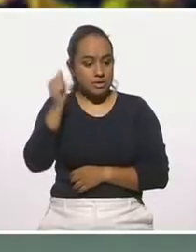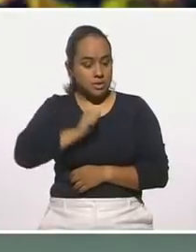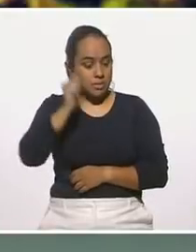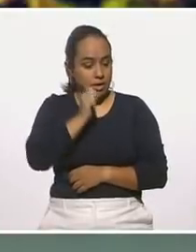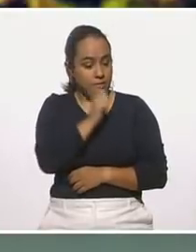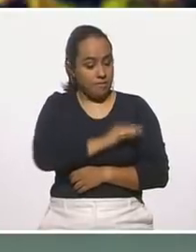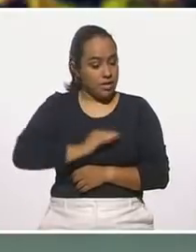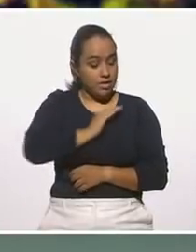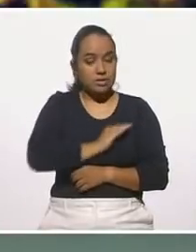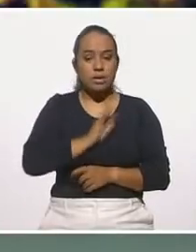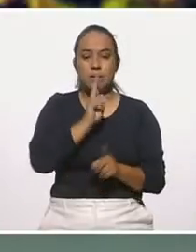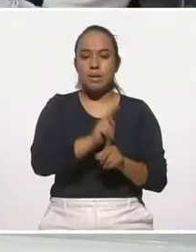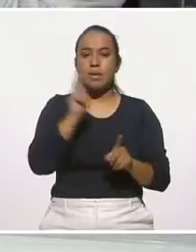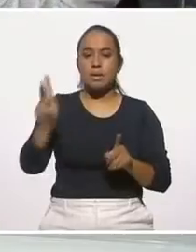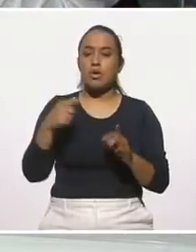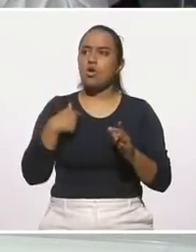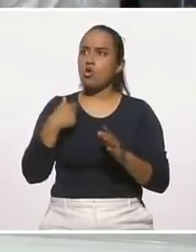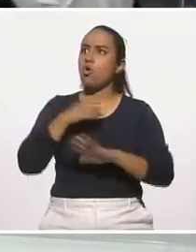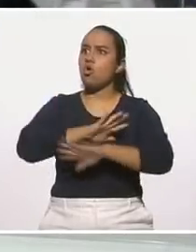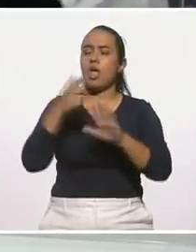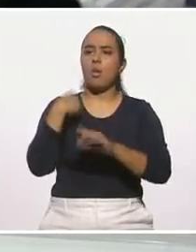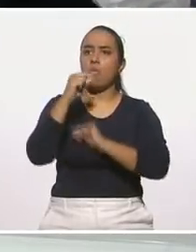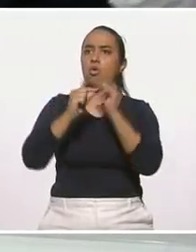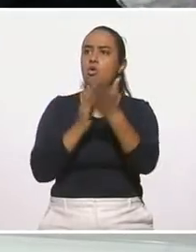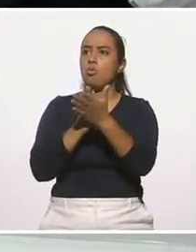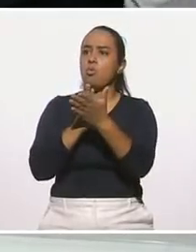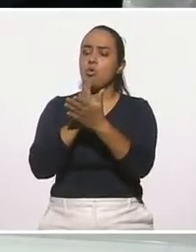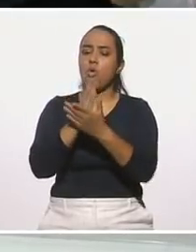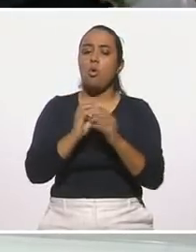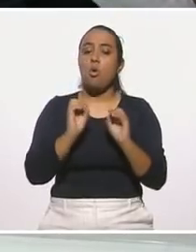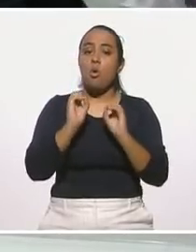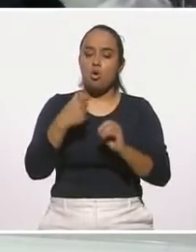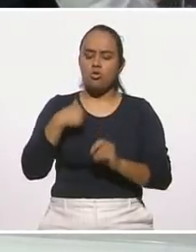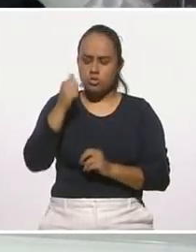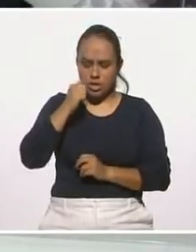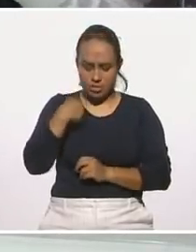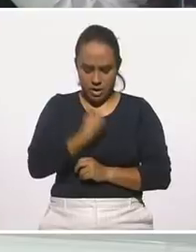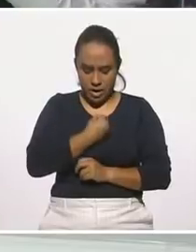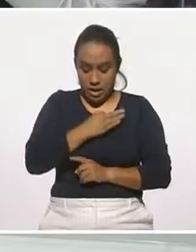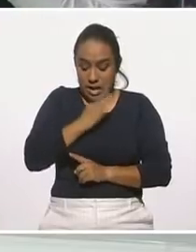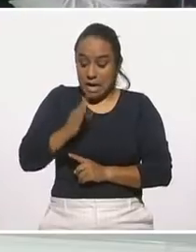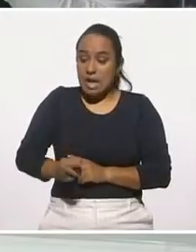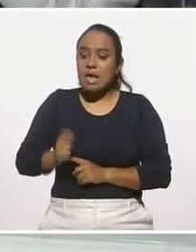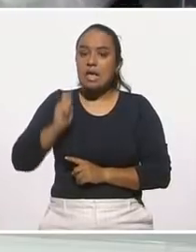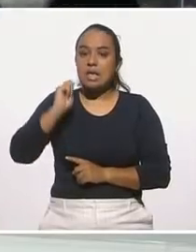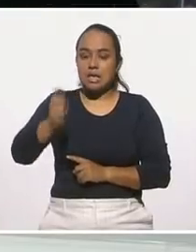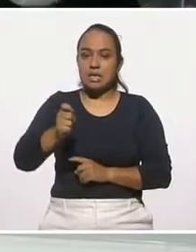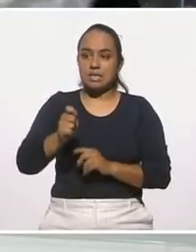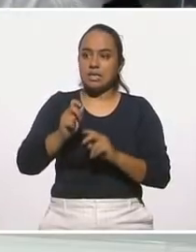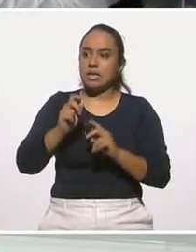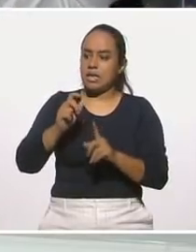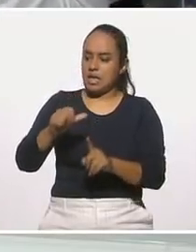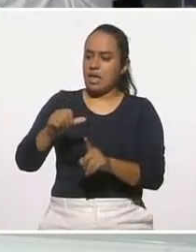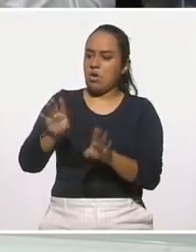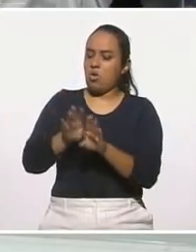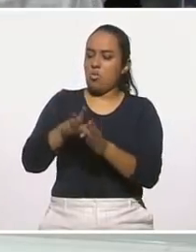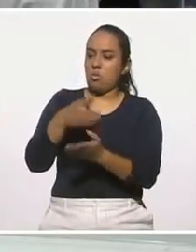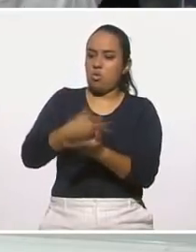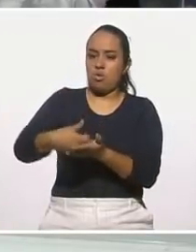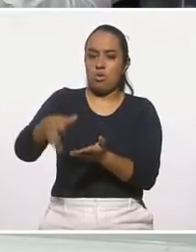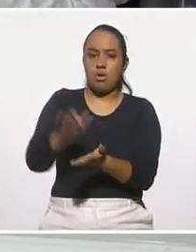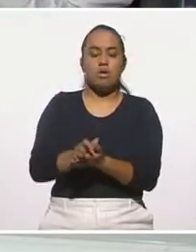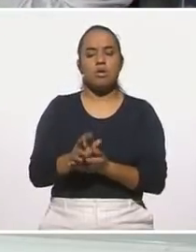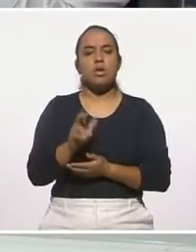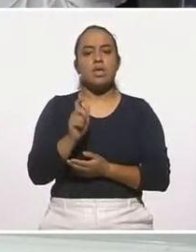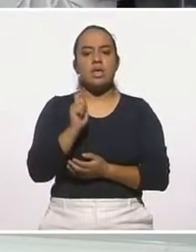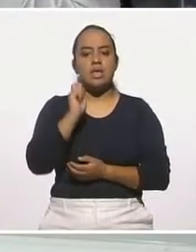cuál sinónimo de lo estoy logrando, o el tema de ser resiliente todo el tiempo, cuál sinónimo, me encantó el tema de heroísmo, o sea, es que yo sí